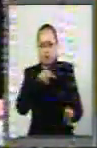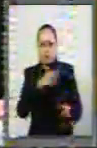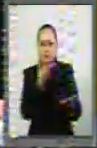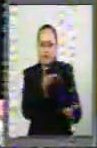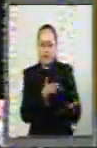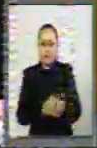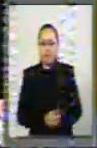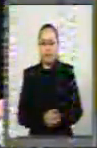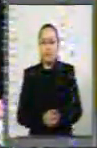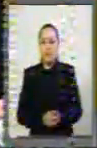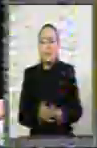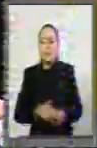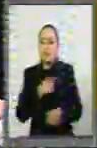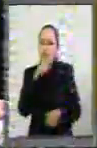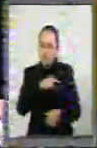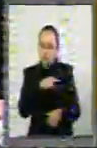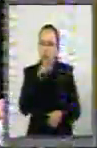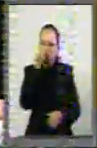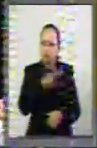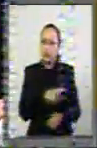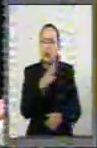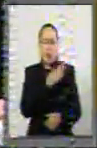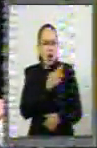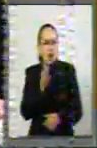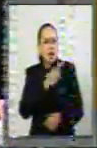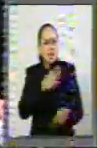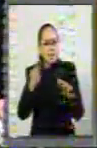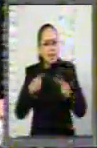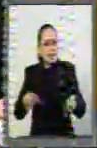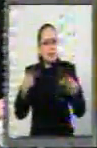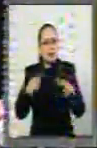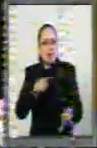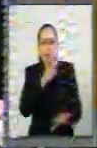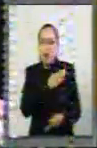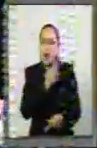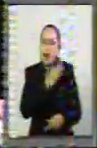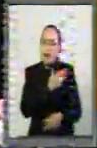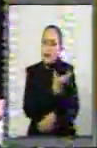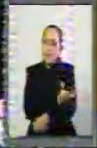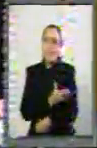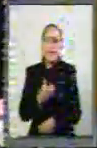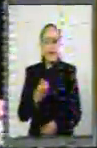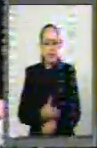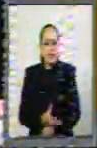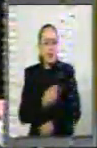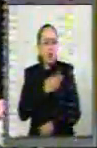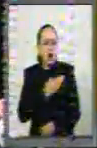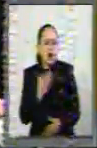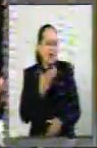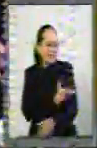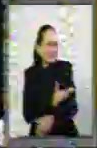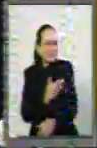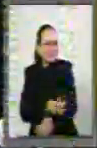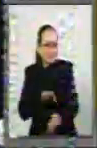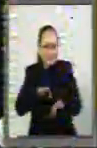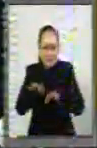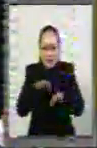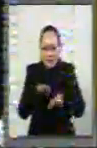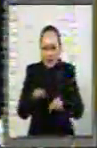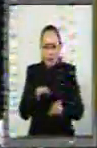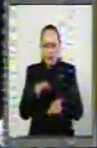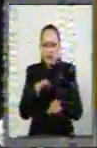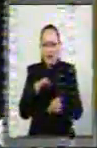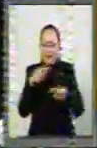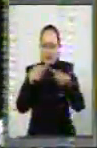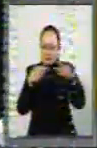Que te has ganado porque eres muy buena persona, porque eres muy buena compañera, porque eres muy buena colega. Son cosas distintas,